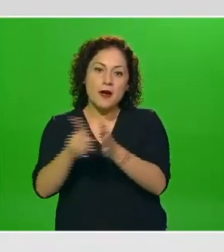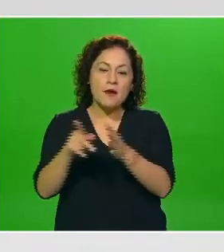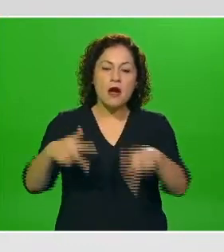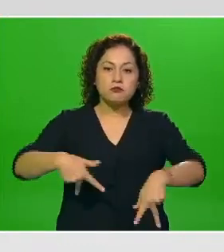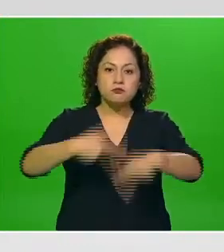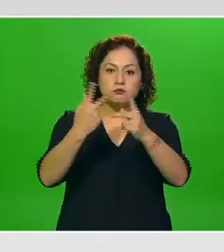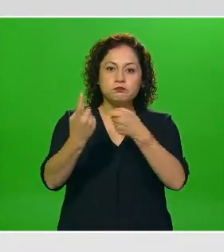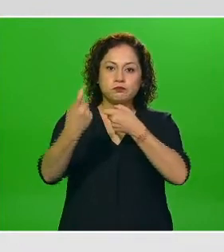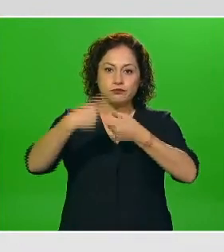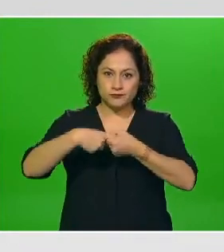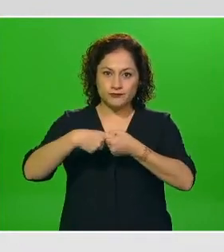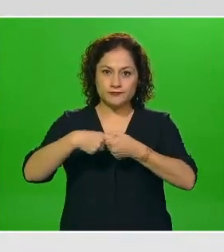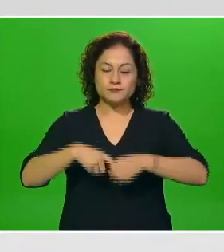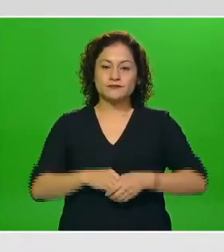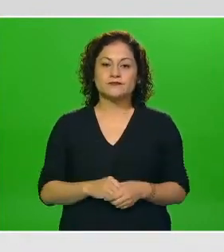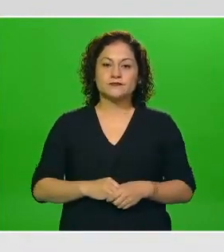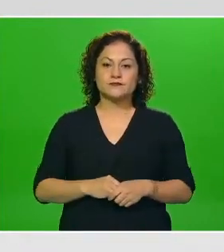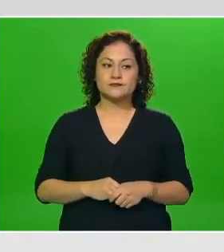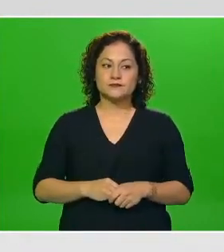darles